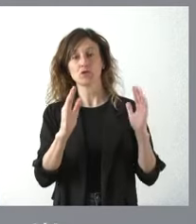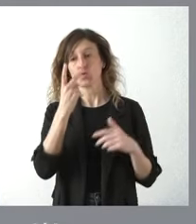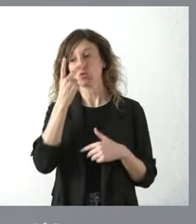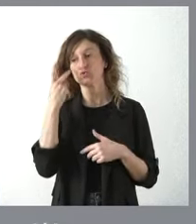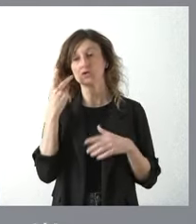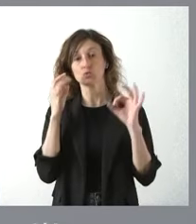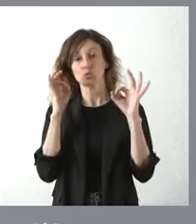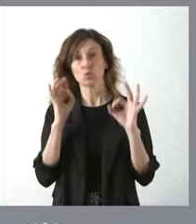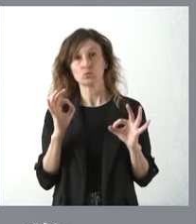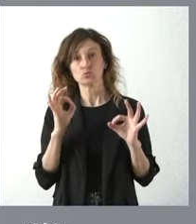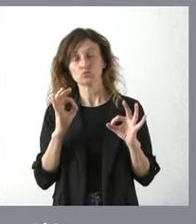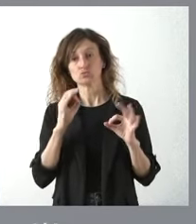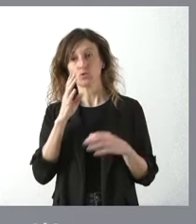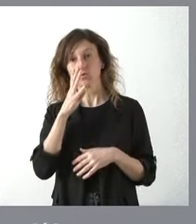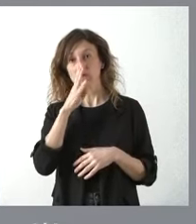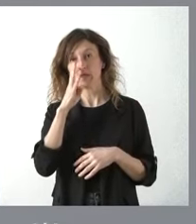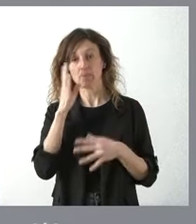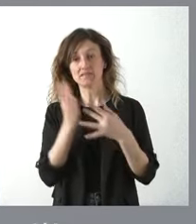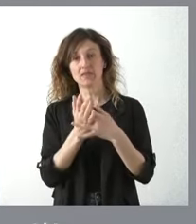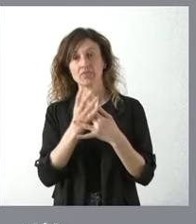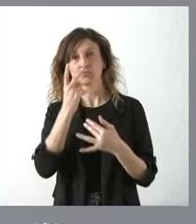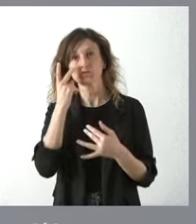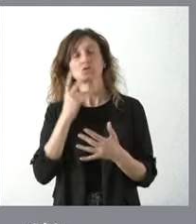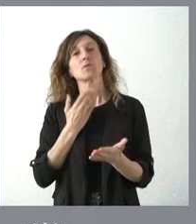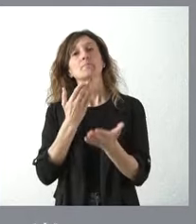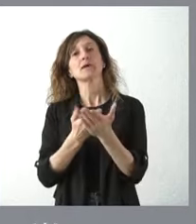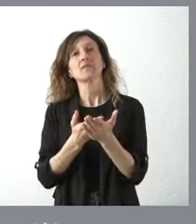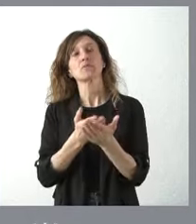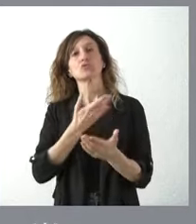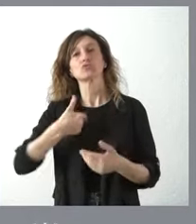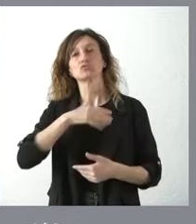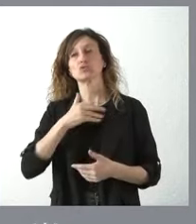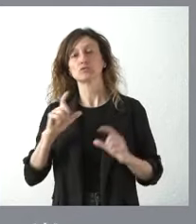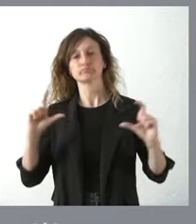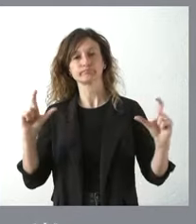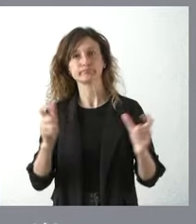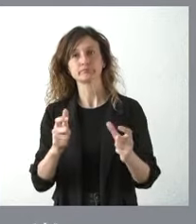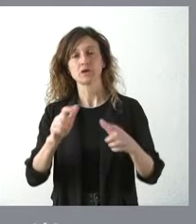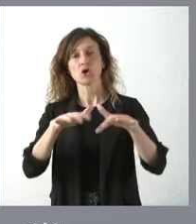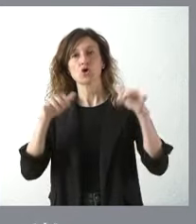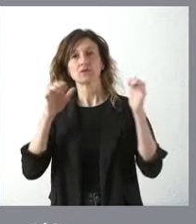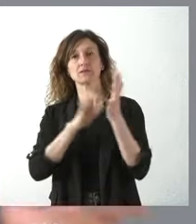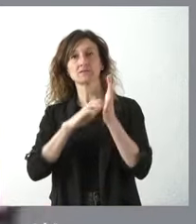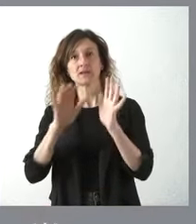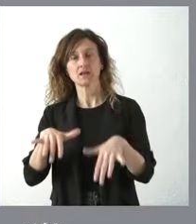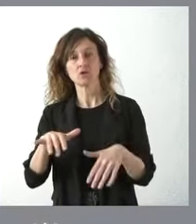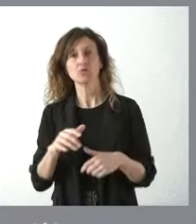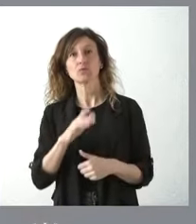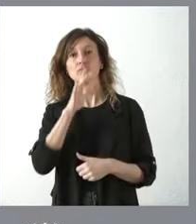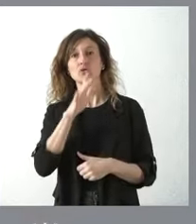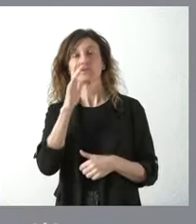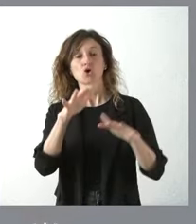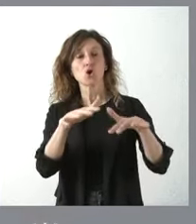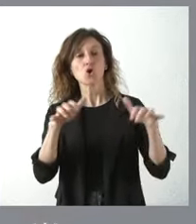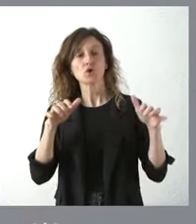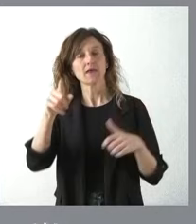iniciales de la legislatura, pues es por lo que solicitamos nuestra comparecencia en las Cortes de Castilla y León y, por tanto, sean las Cortes de Castilla y León ya las